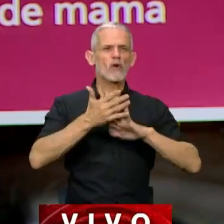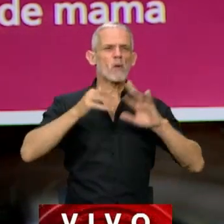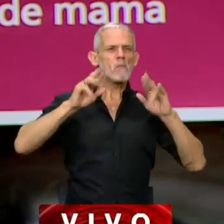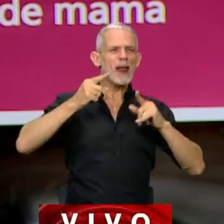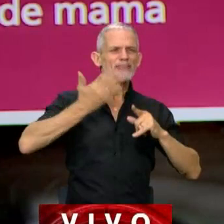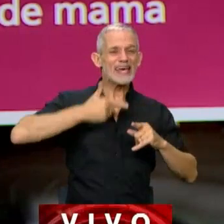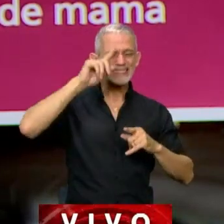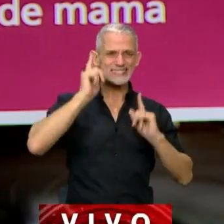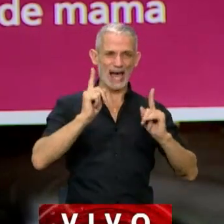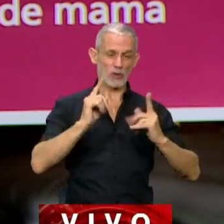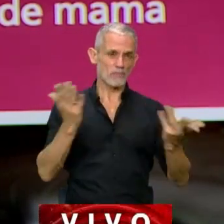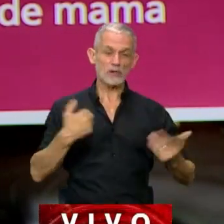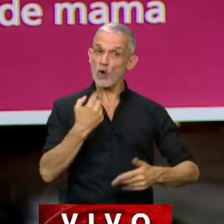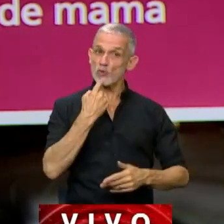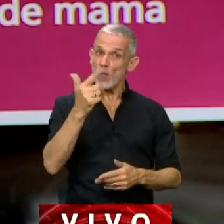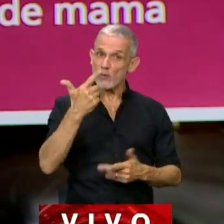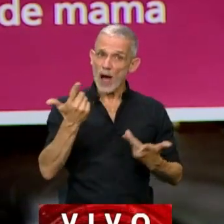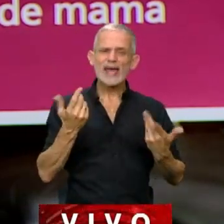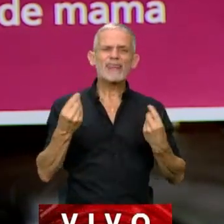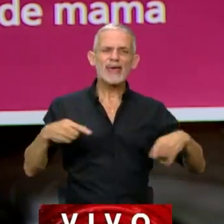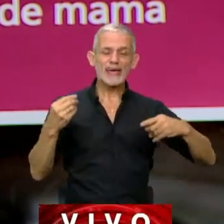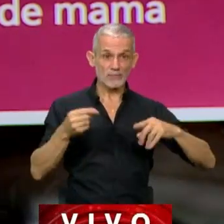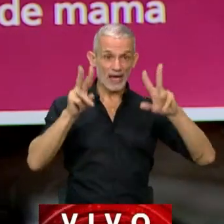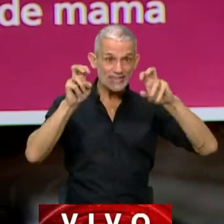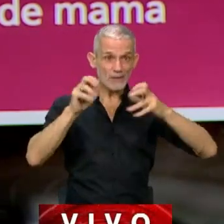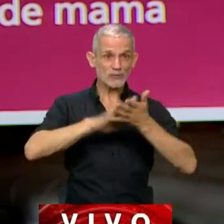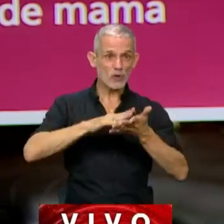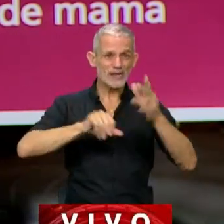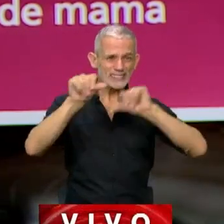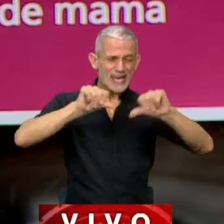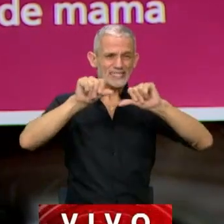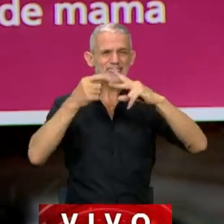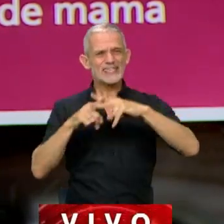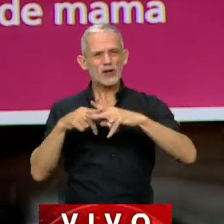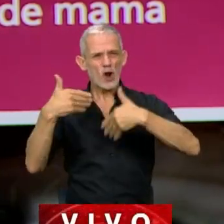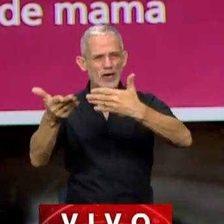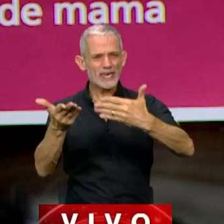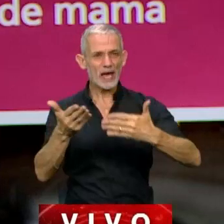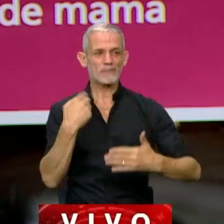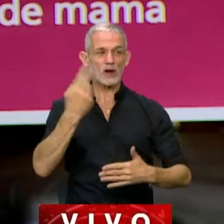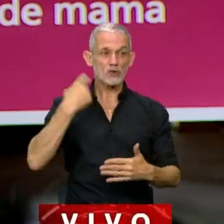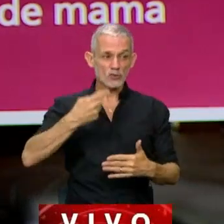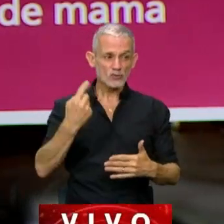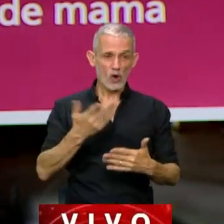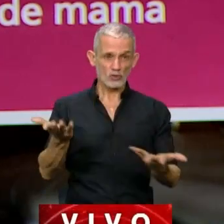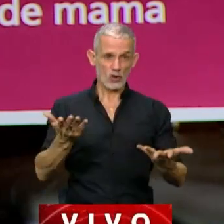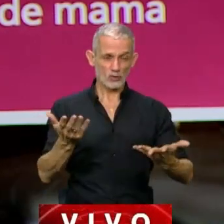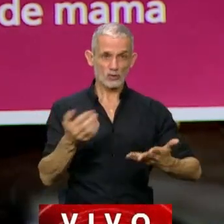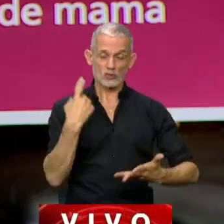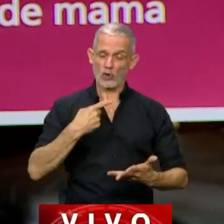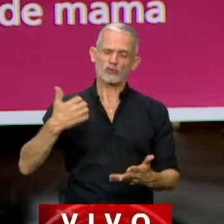de Estado. Pero lo que no me cabe la menor duda es que en estos temas de ciencia y tecnología, nosotros, digo nosotros,